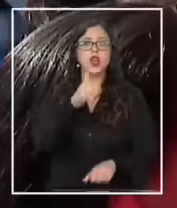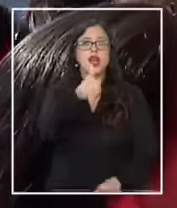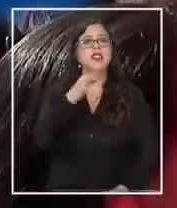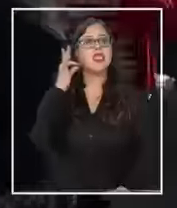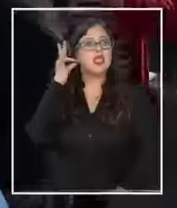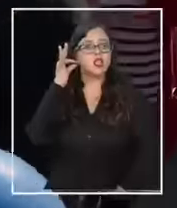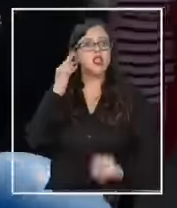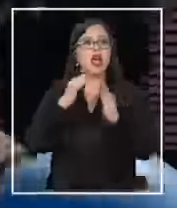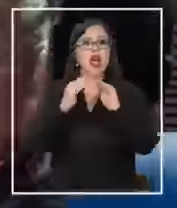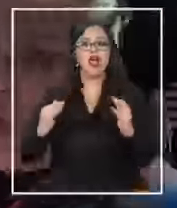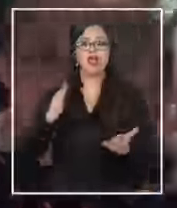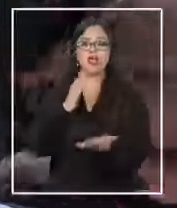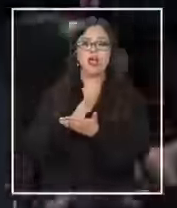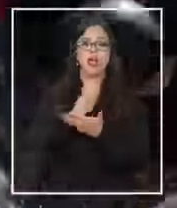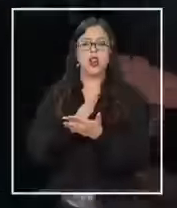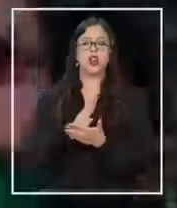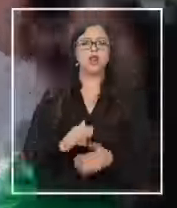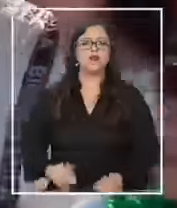directora de la escuela